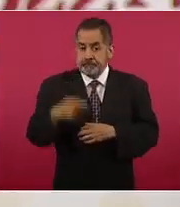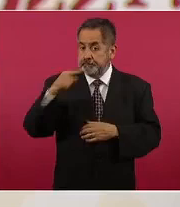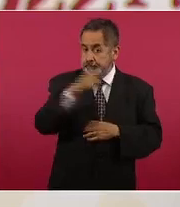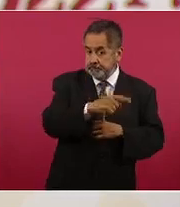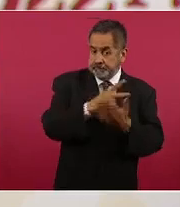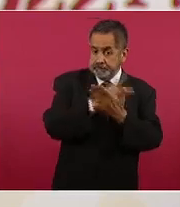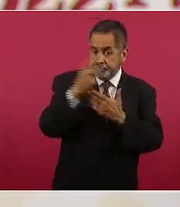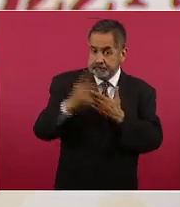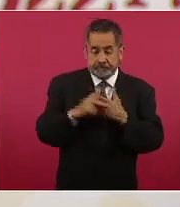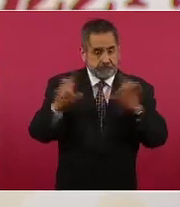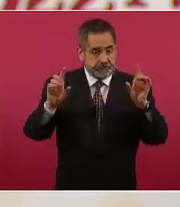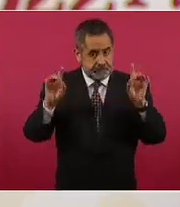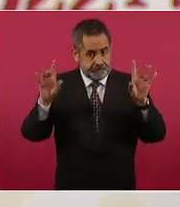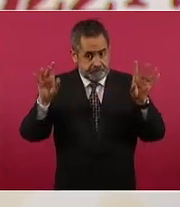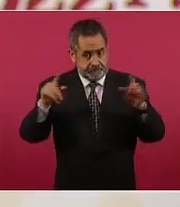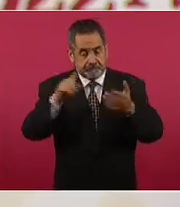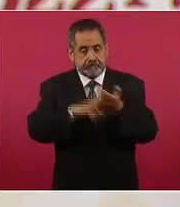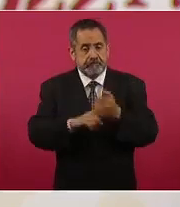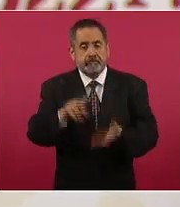etapa tener tres mil jóvenes,